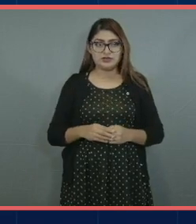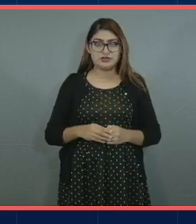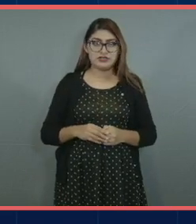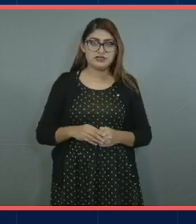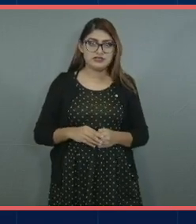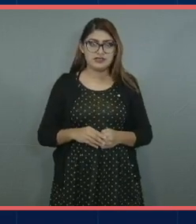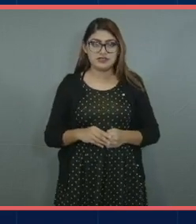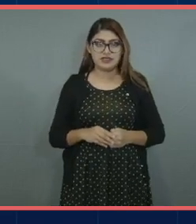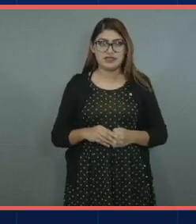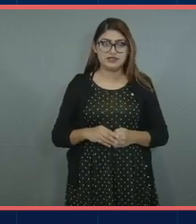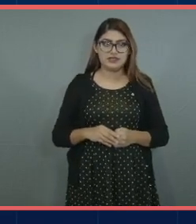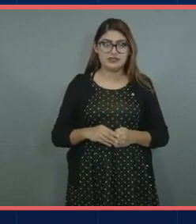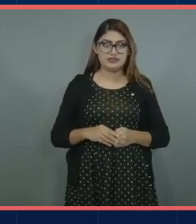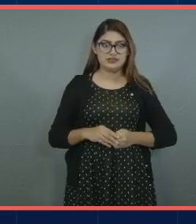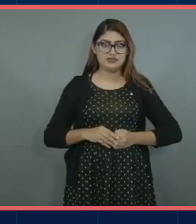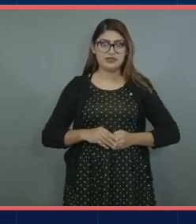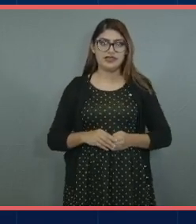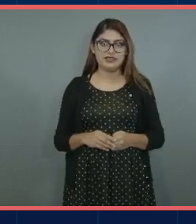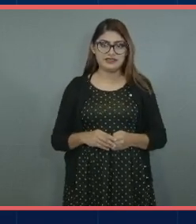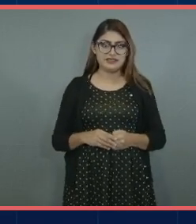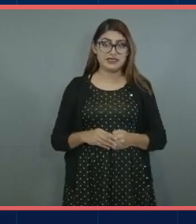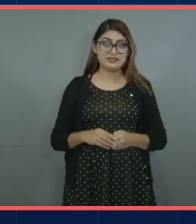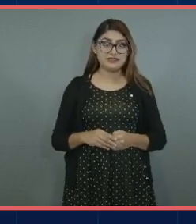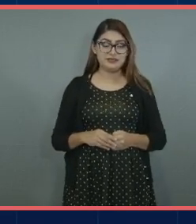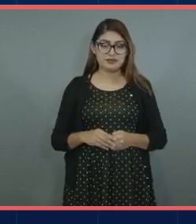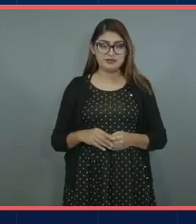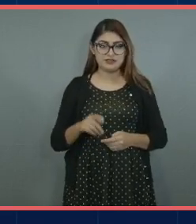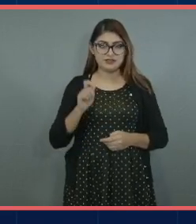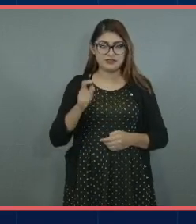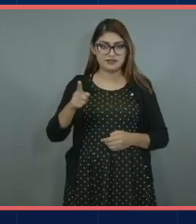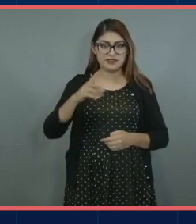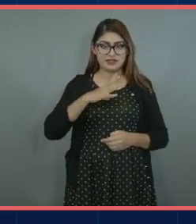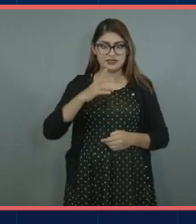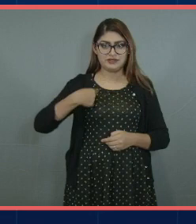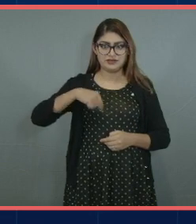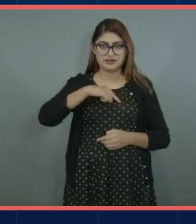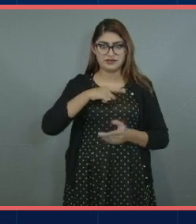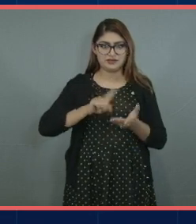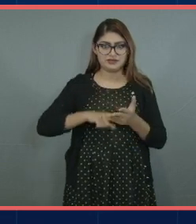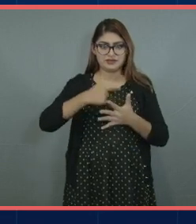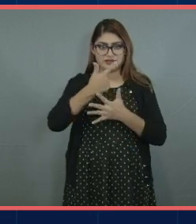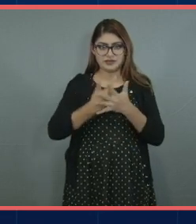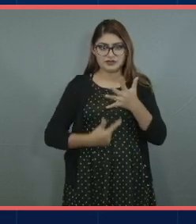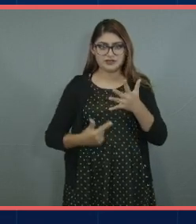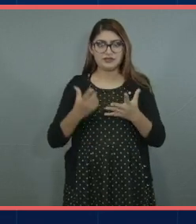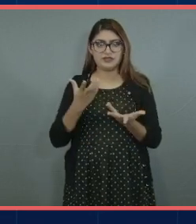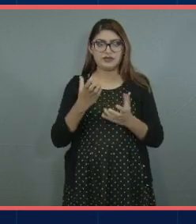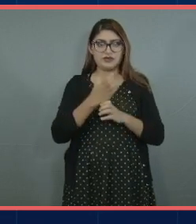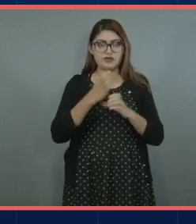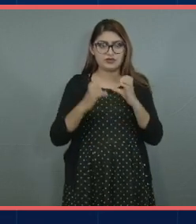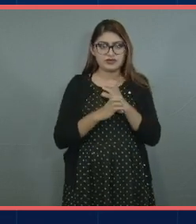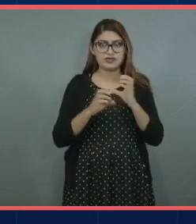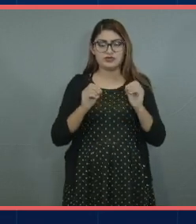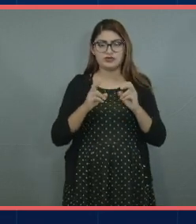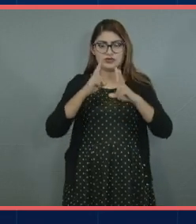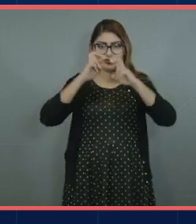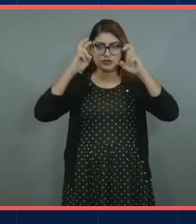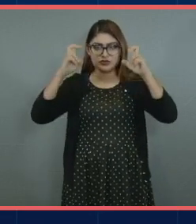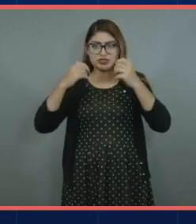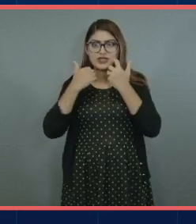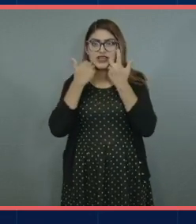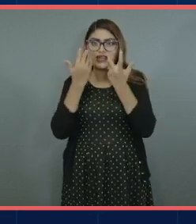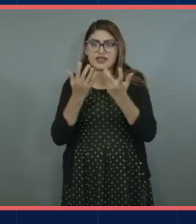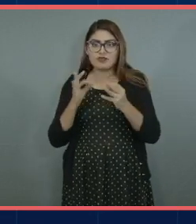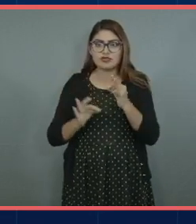todos seguimos teniendo metas siempre estamos llenando como nuestra lista de cositas o cosas o sueños grandes que queremos